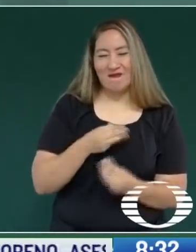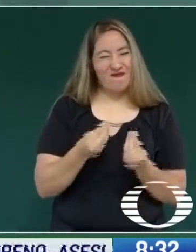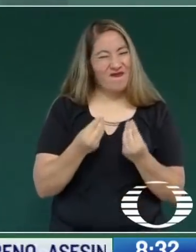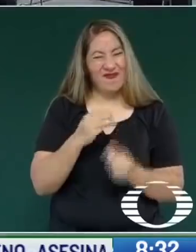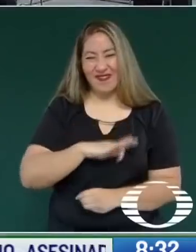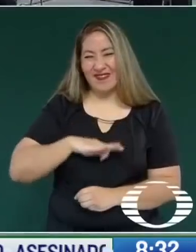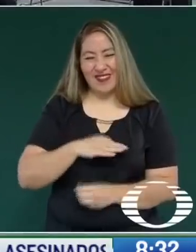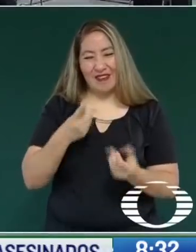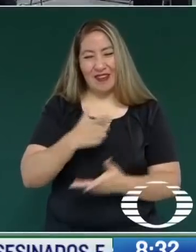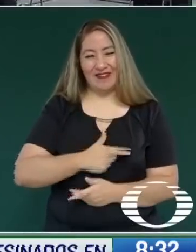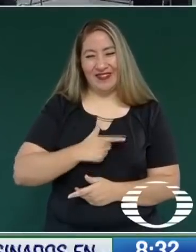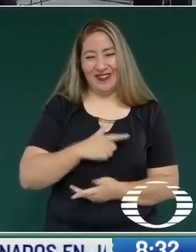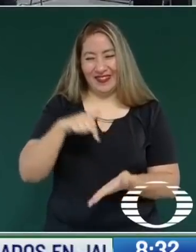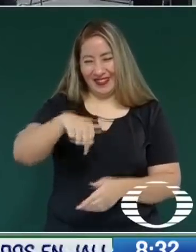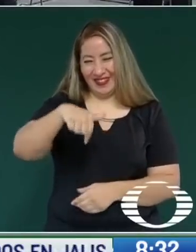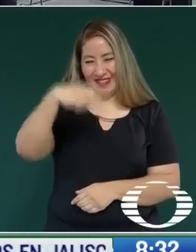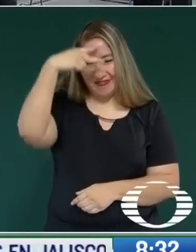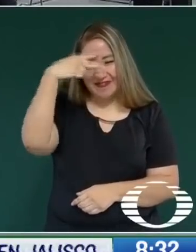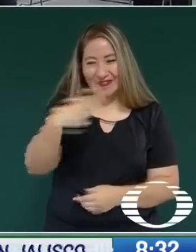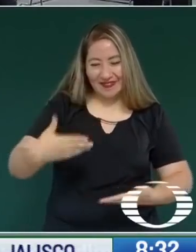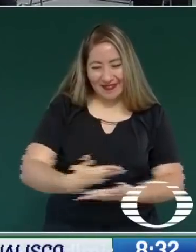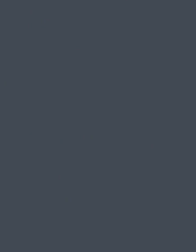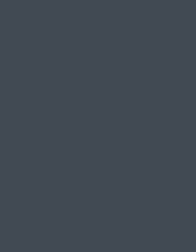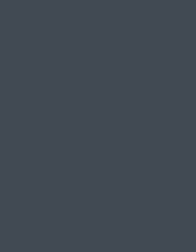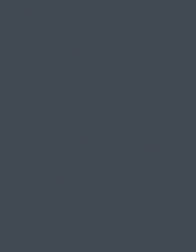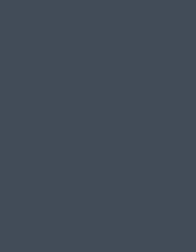mucho gusto.